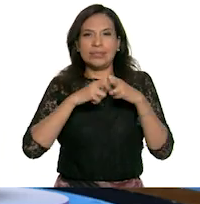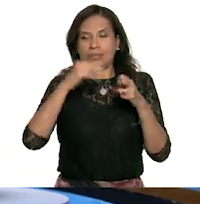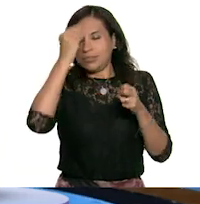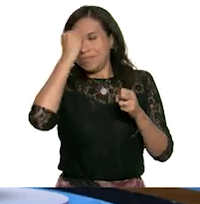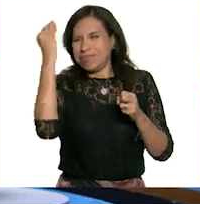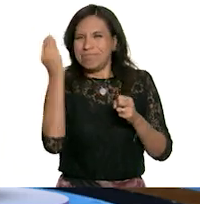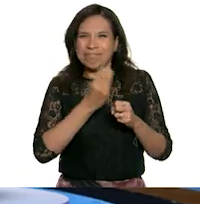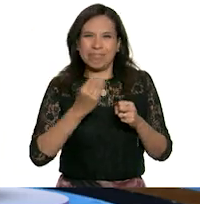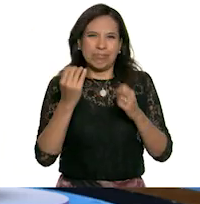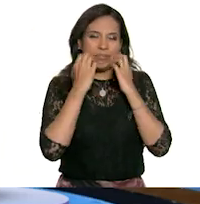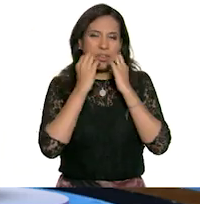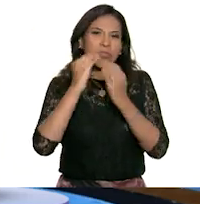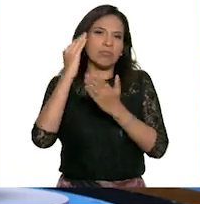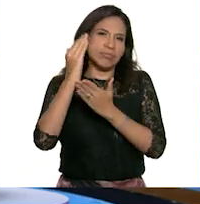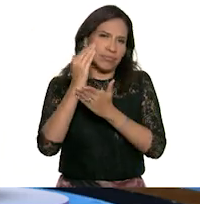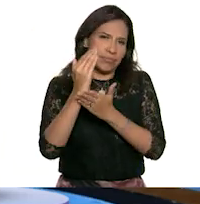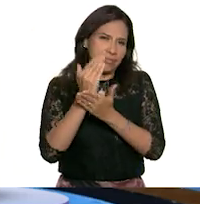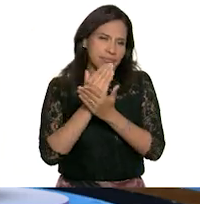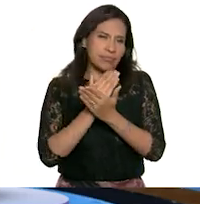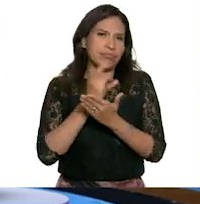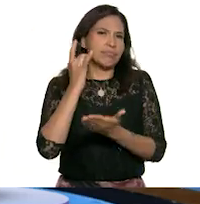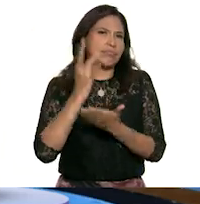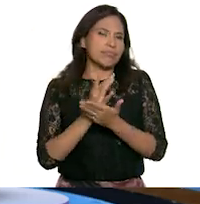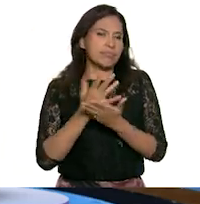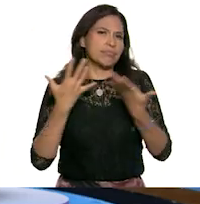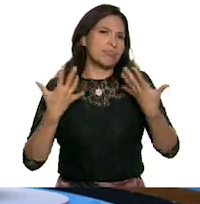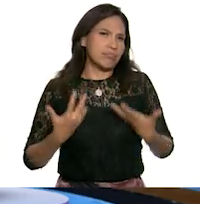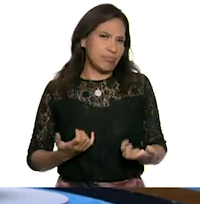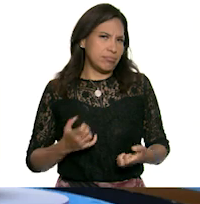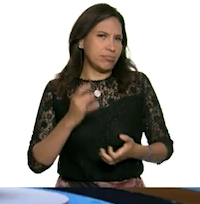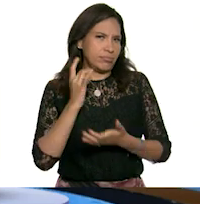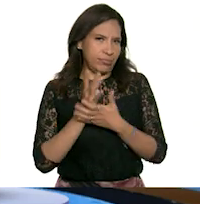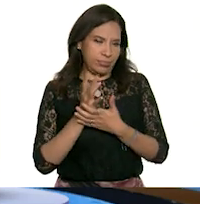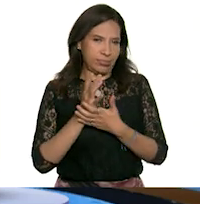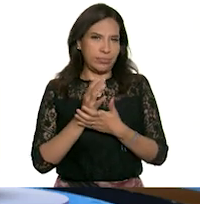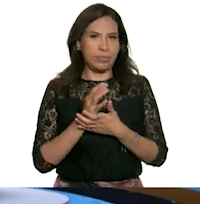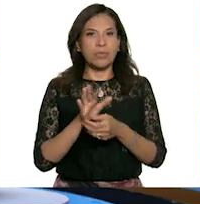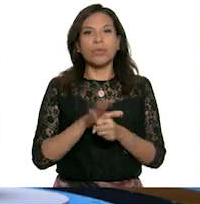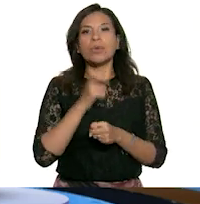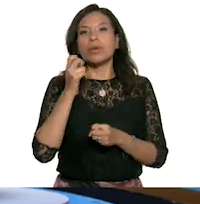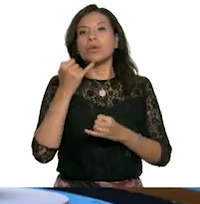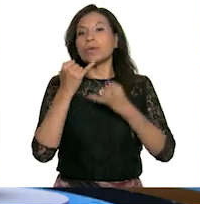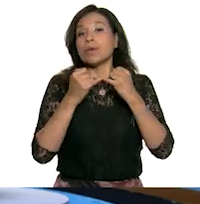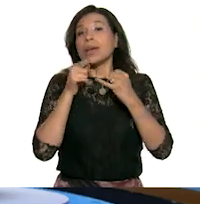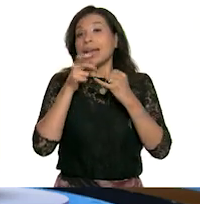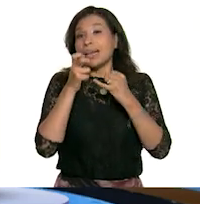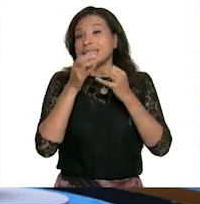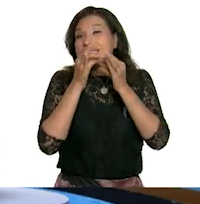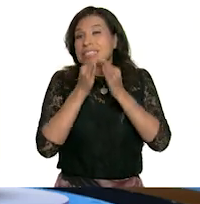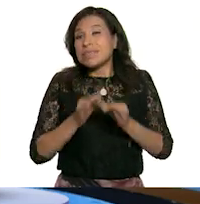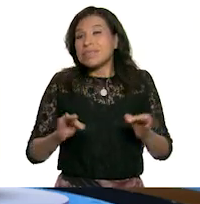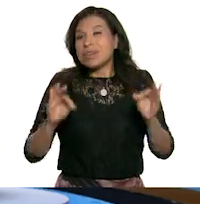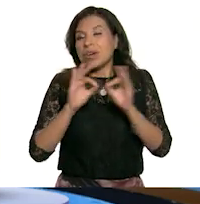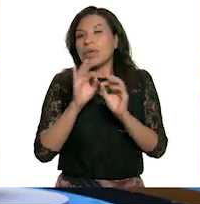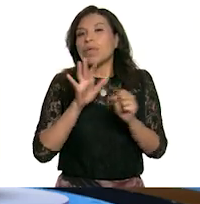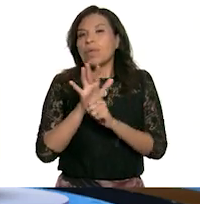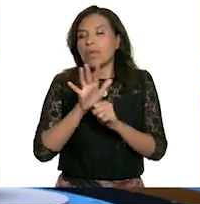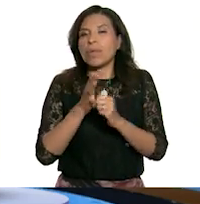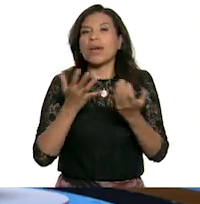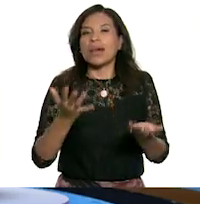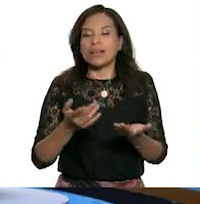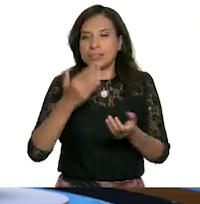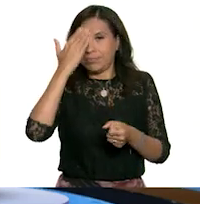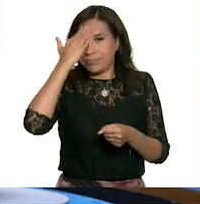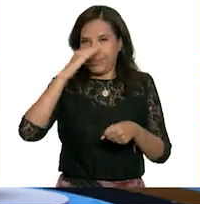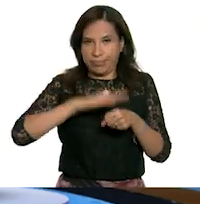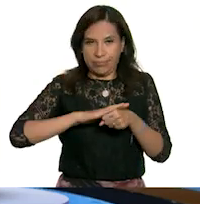horror. O menos intenso y solo ser un susto. Y para ello juega un papel muy importante nuestra